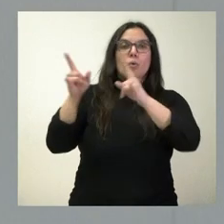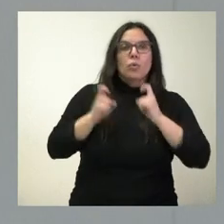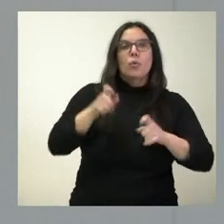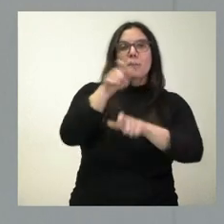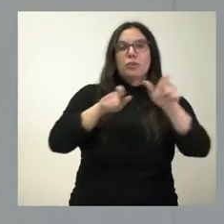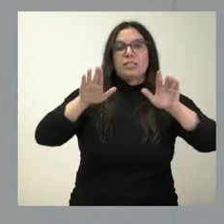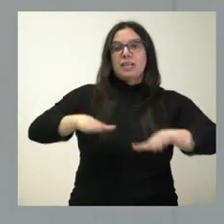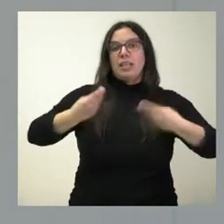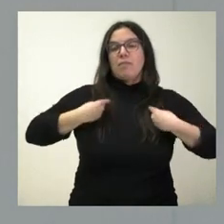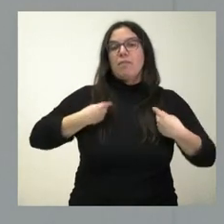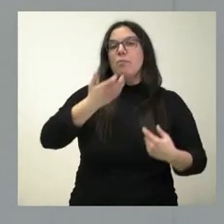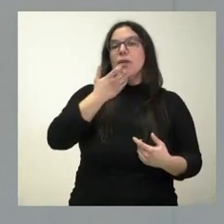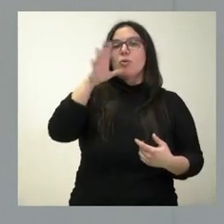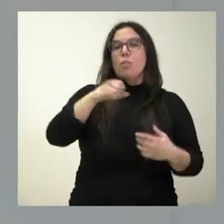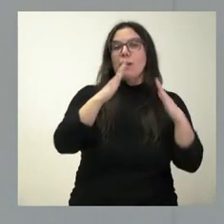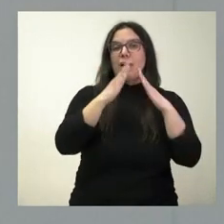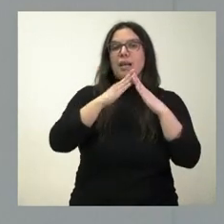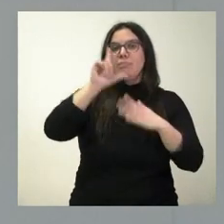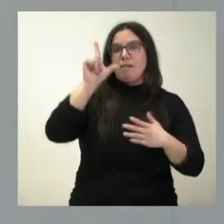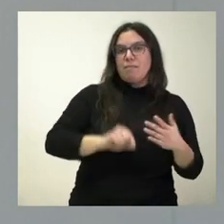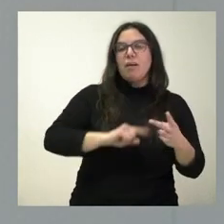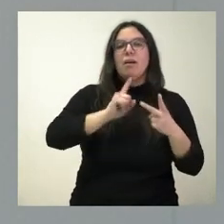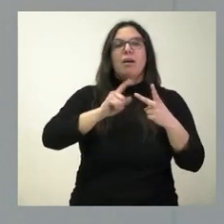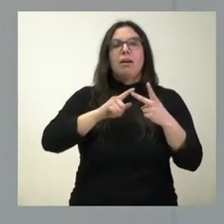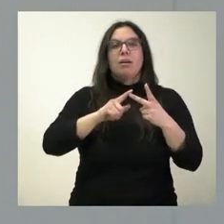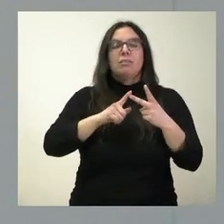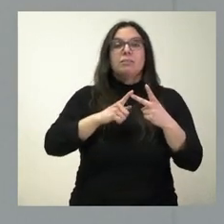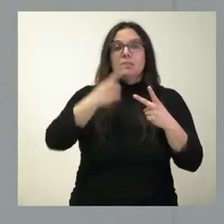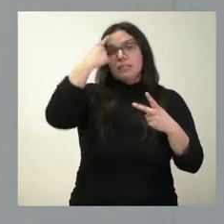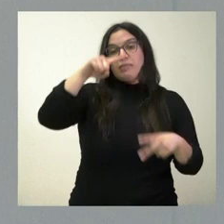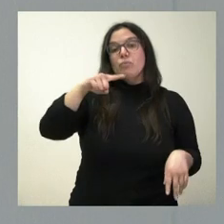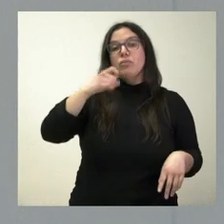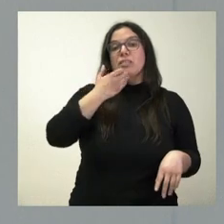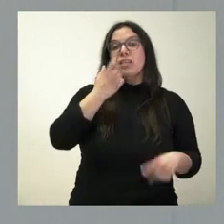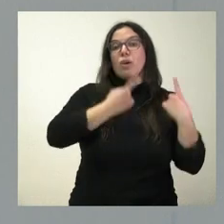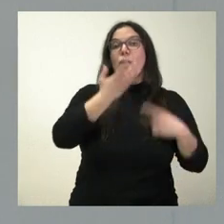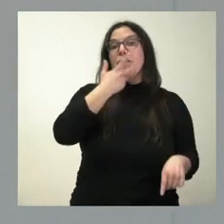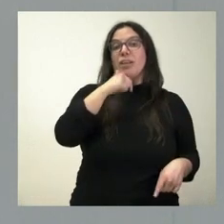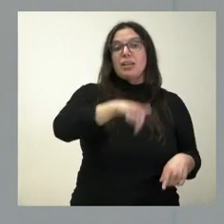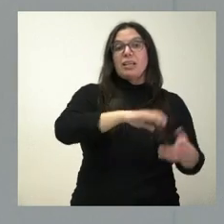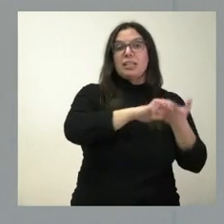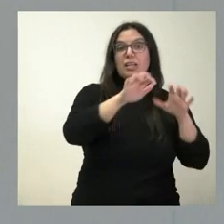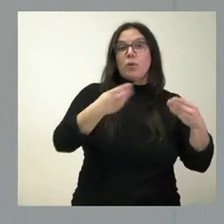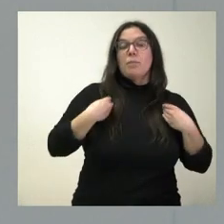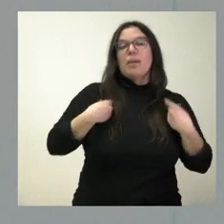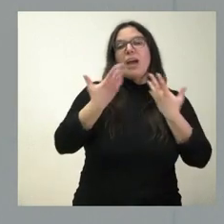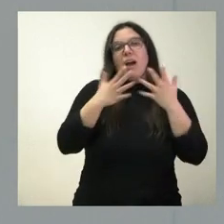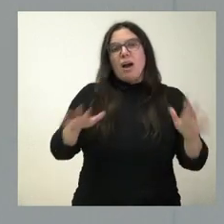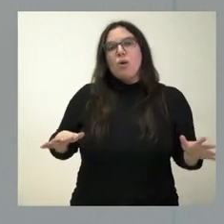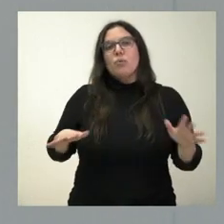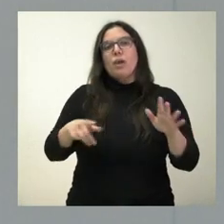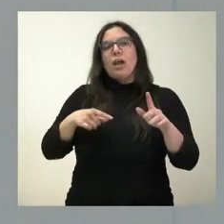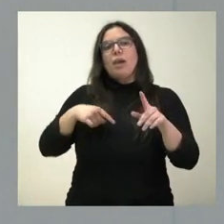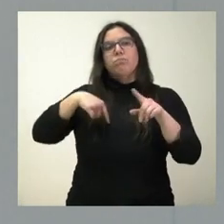en el acceso a la vivienda y que, lógicamente, somos conscientes de que muchas personas prefieren vivir en Castilla y León, aunque esto les suponga un